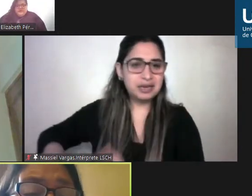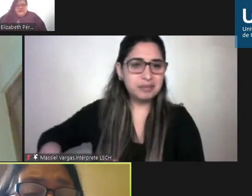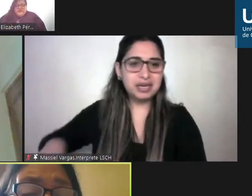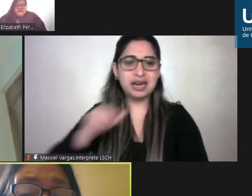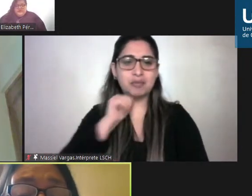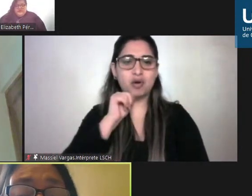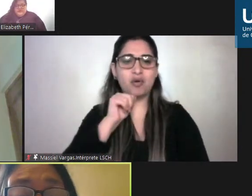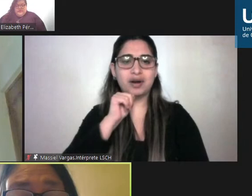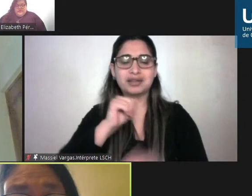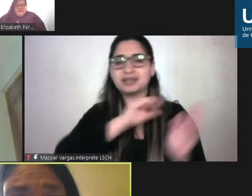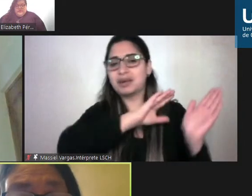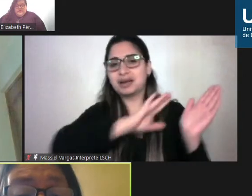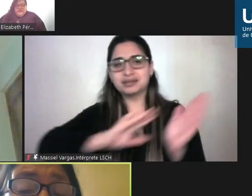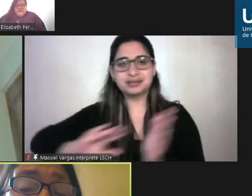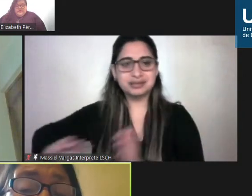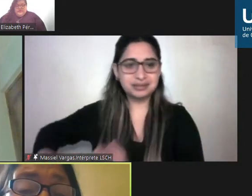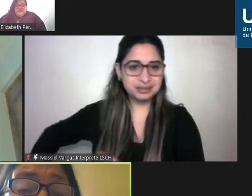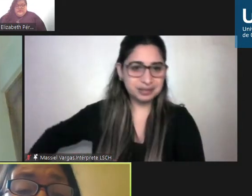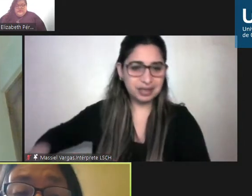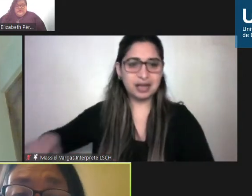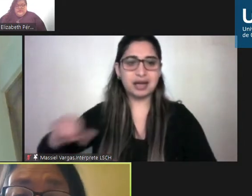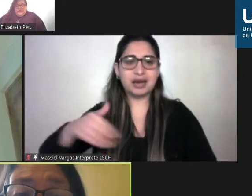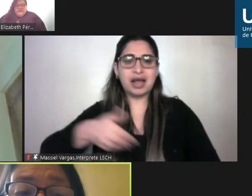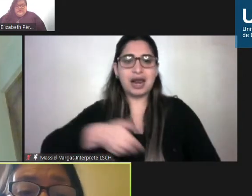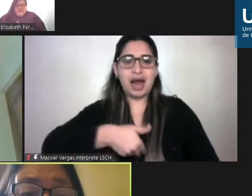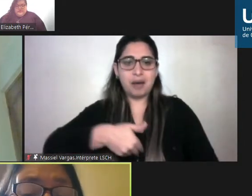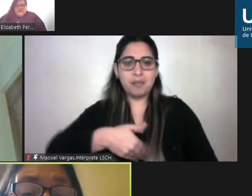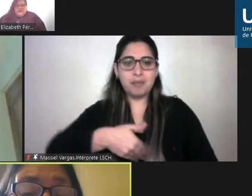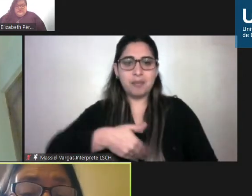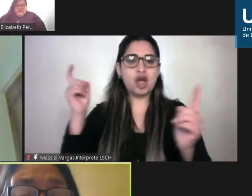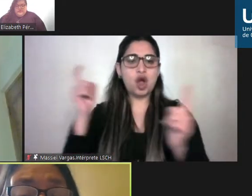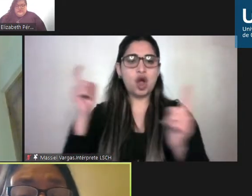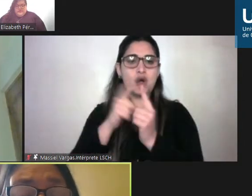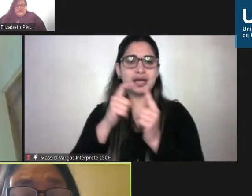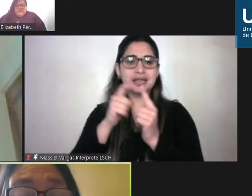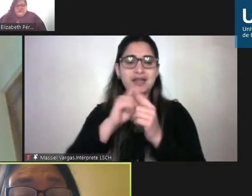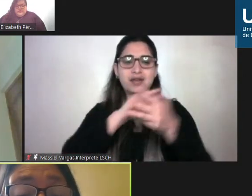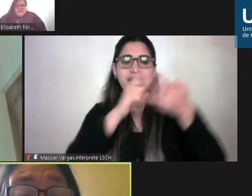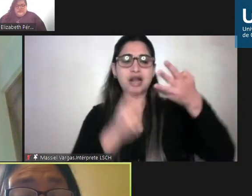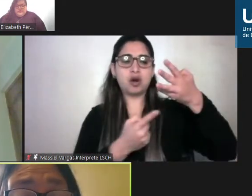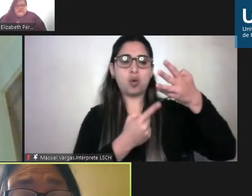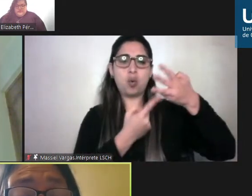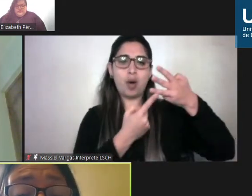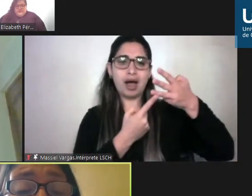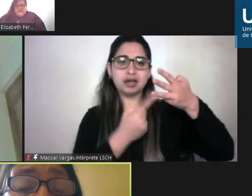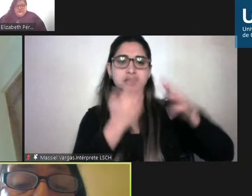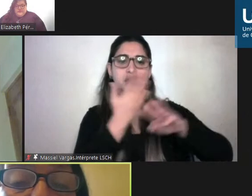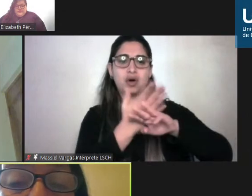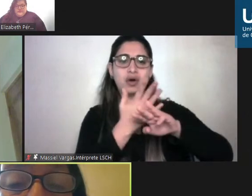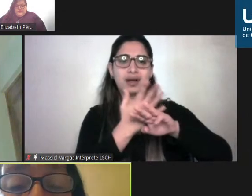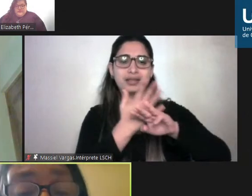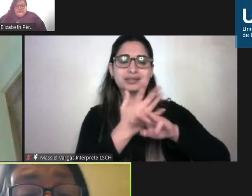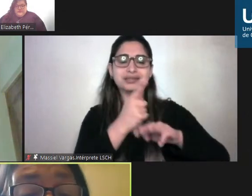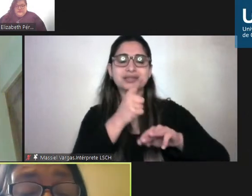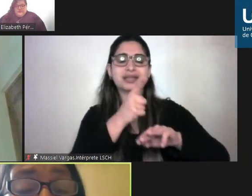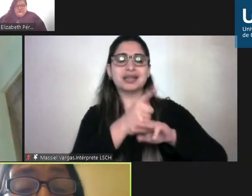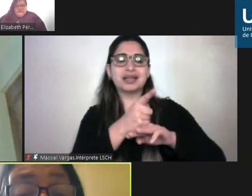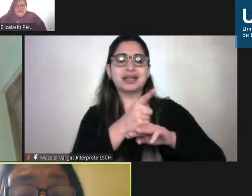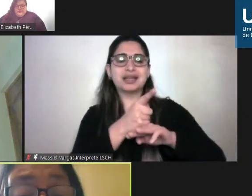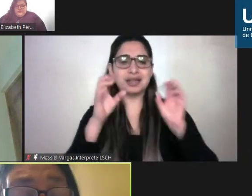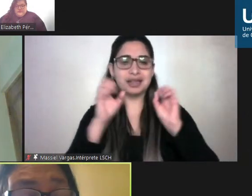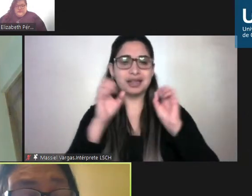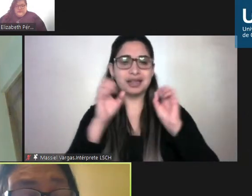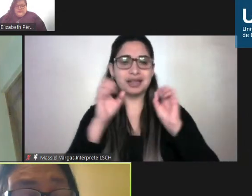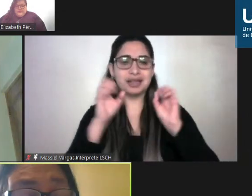hambre en el mundo y entre esos objetivos está el cuarto que es educación inclusiva y de calidad está el tema de